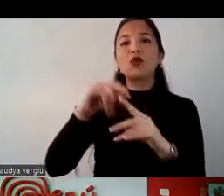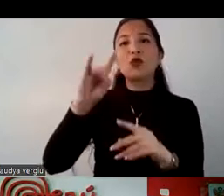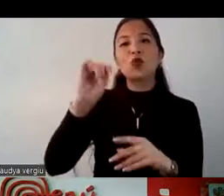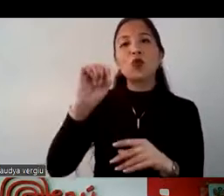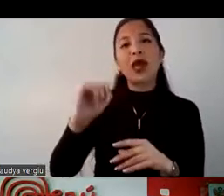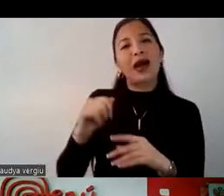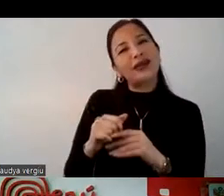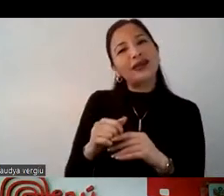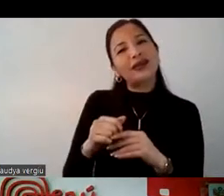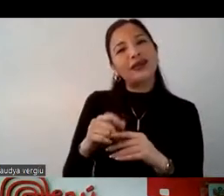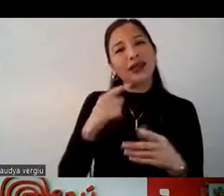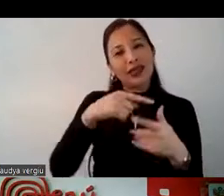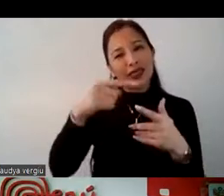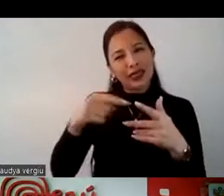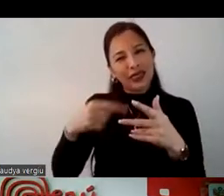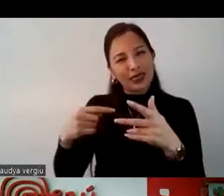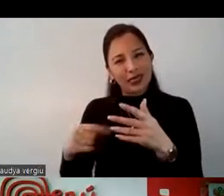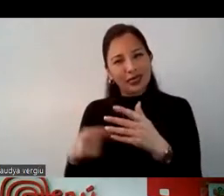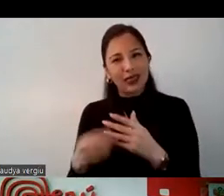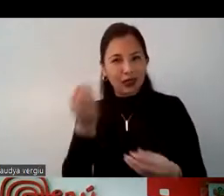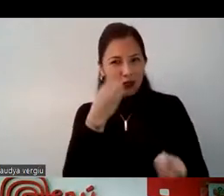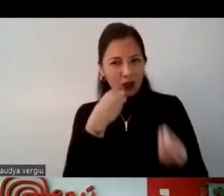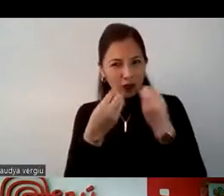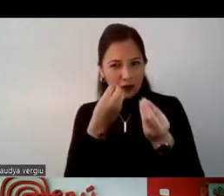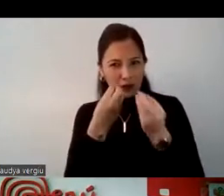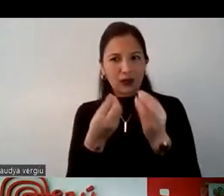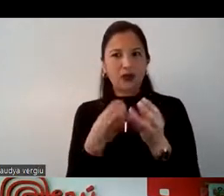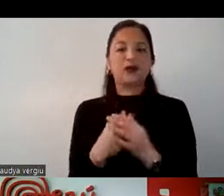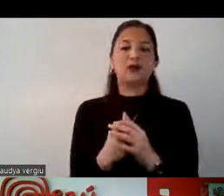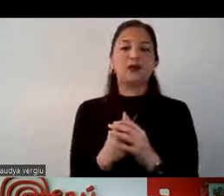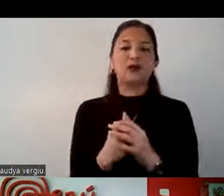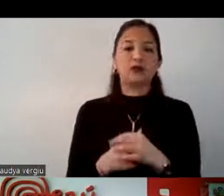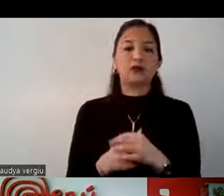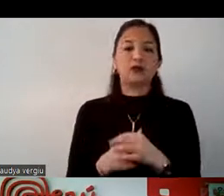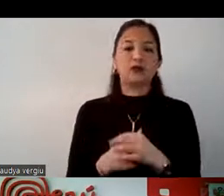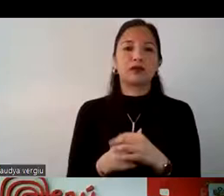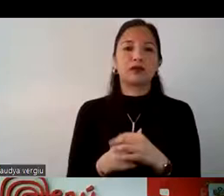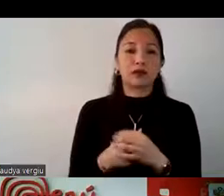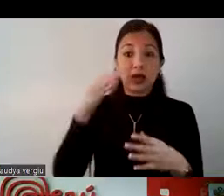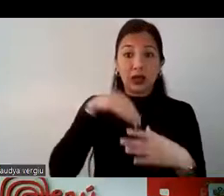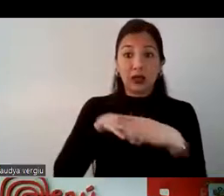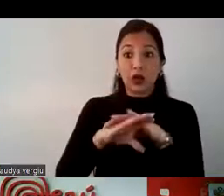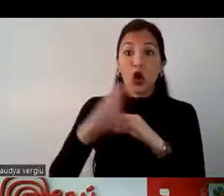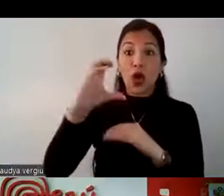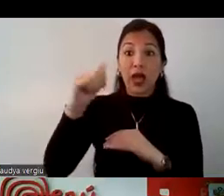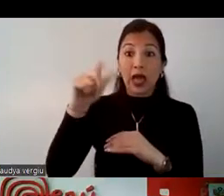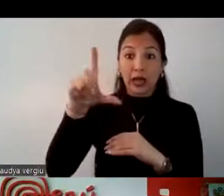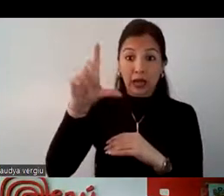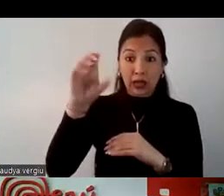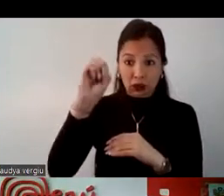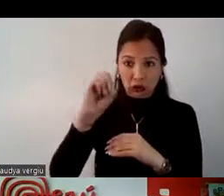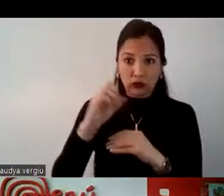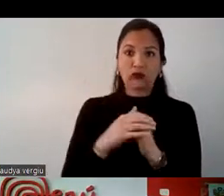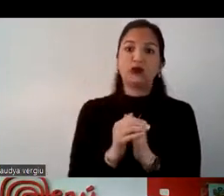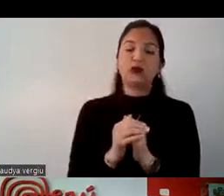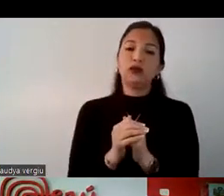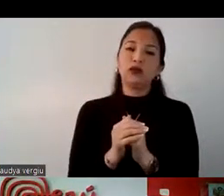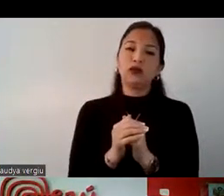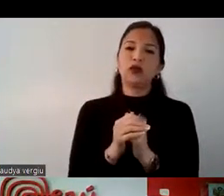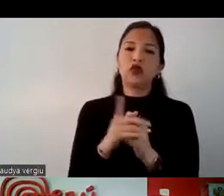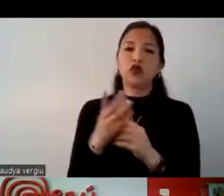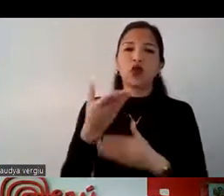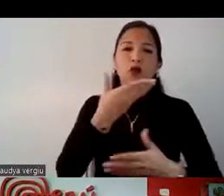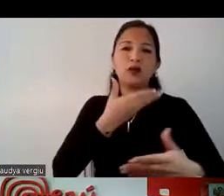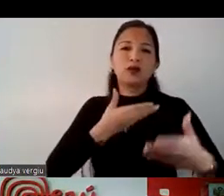o en diversos proyectos de, de comida dentro del Callao que él realiza. Entonces, es un compartir de